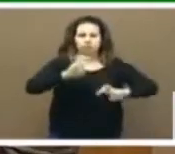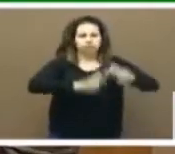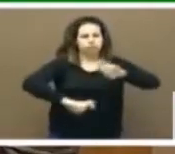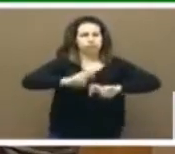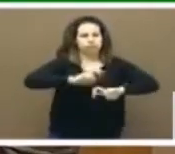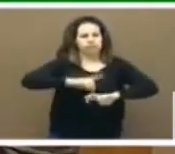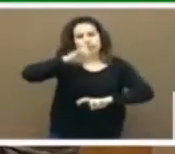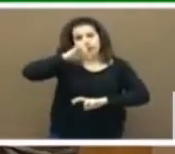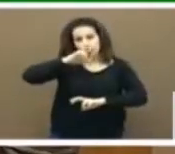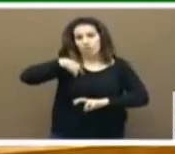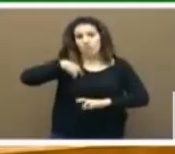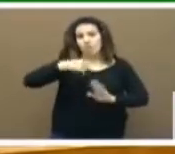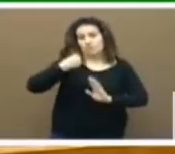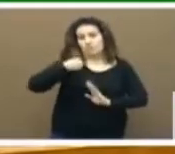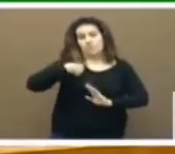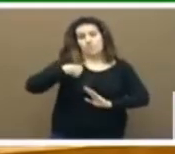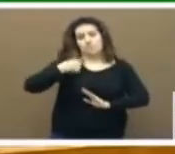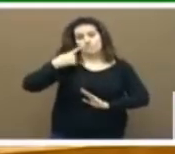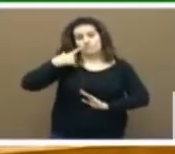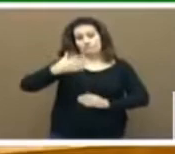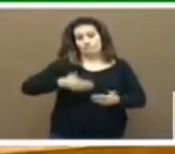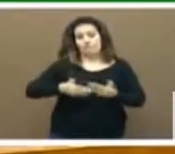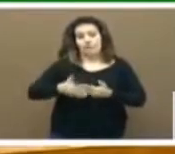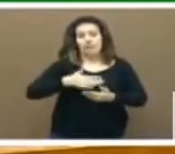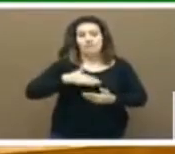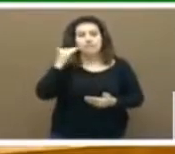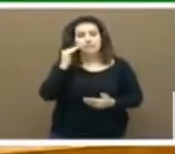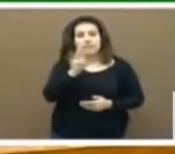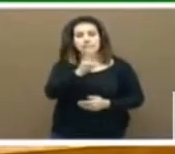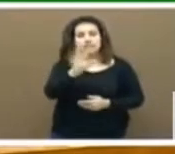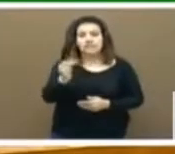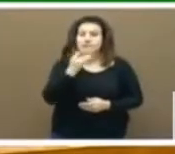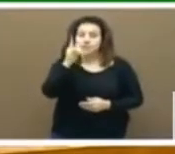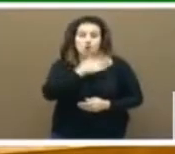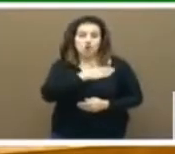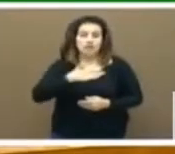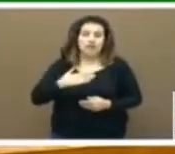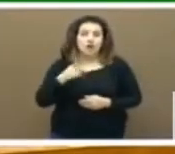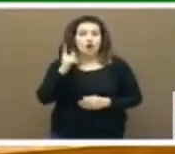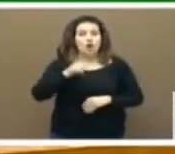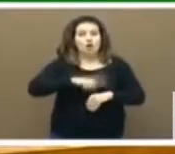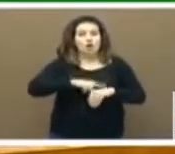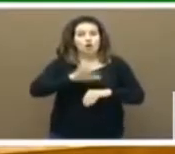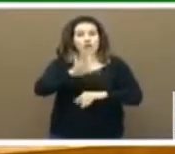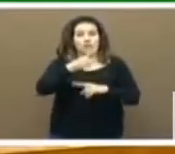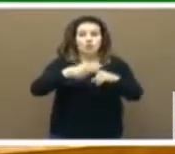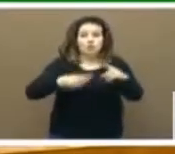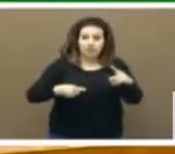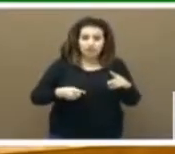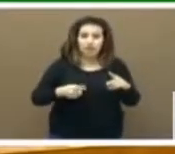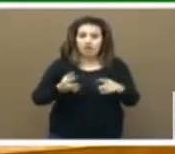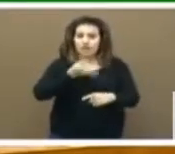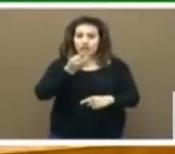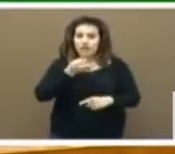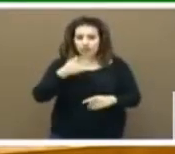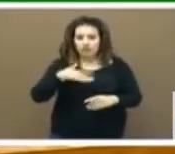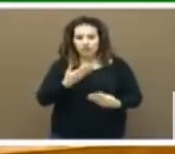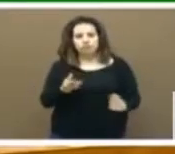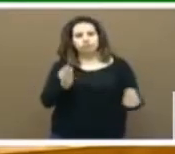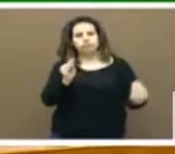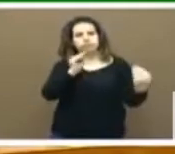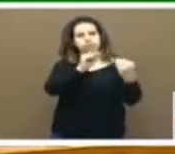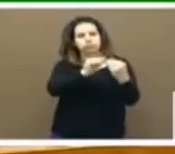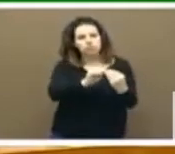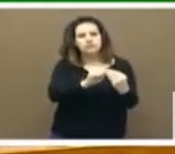pendiente, que es una de las razones por las que el próximo día 30, Dios mediante, a las cinco y media de la tarde, si el tiempo no lo impide, me veré con la ministra de